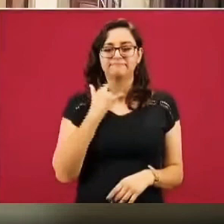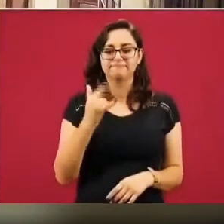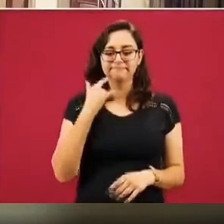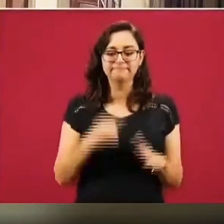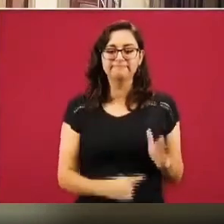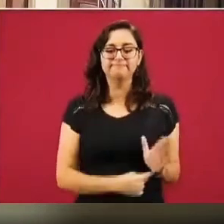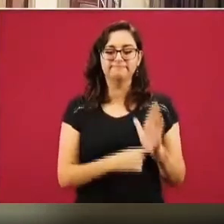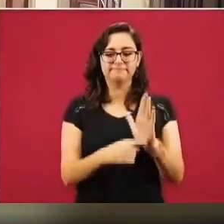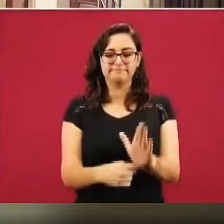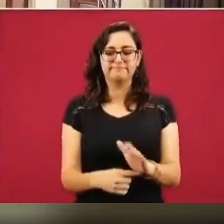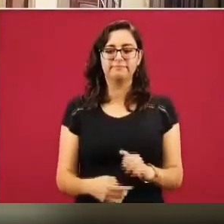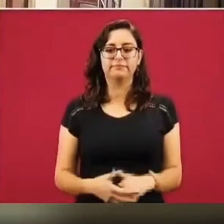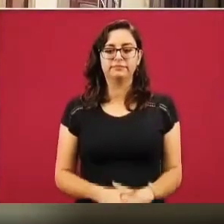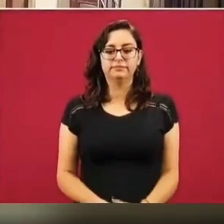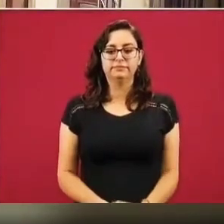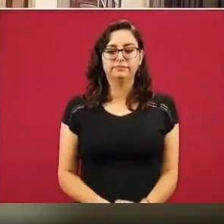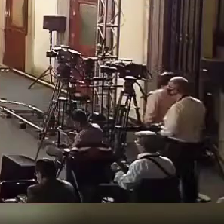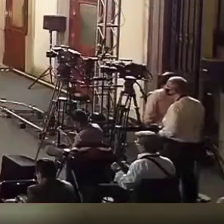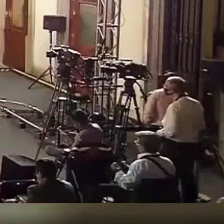me ayudan?